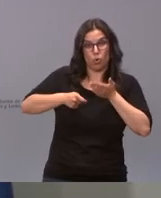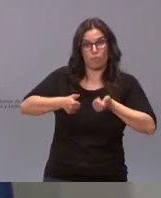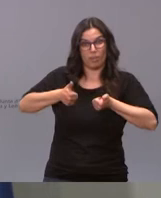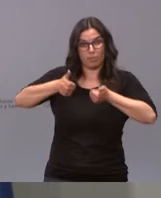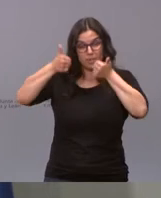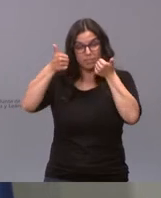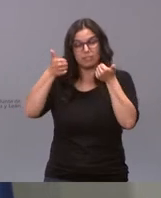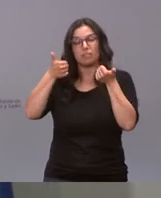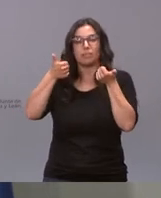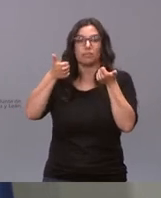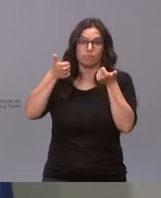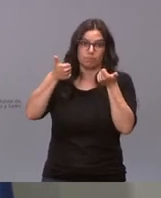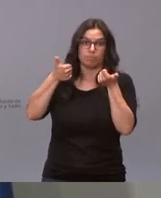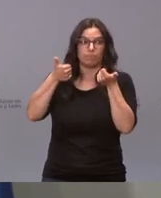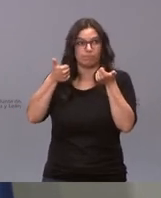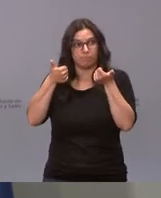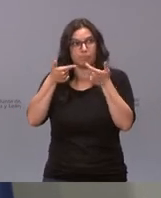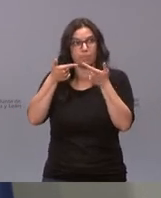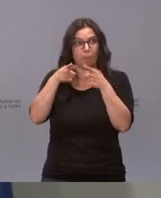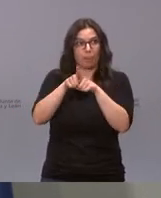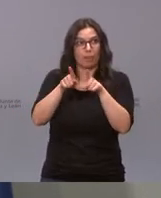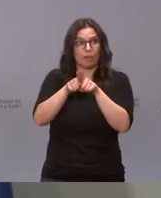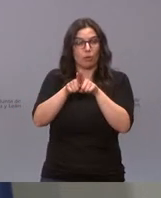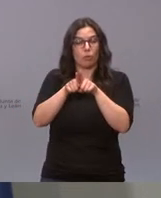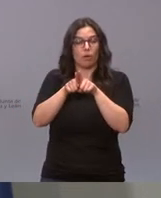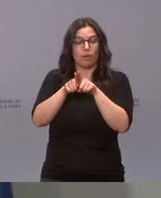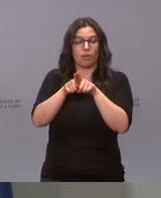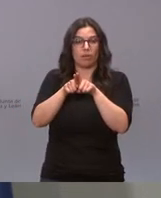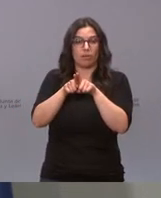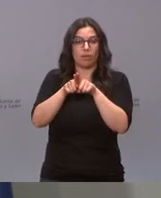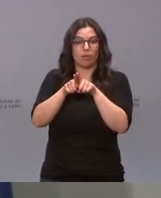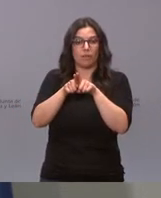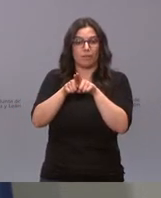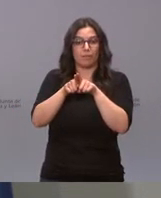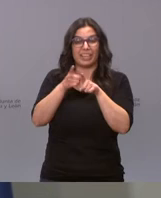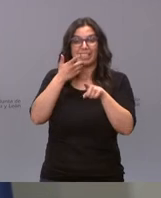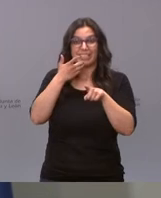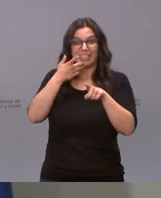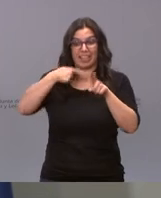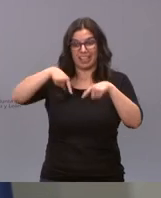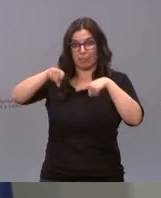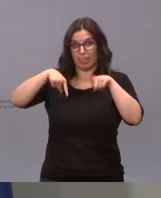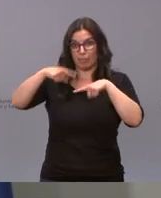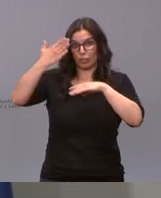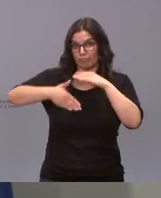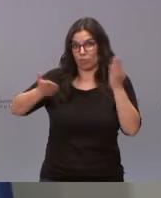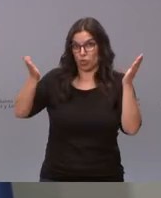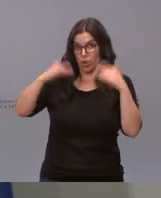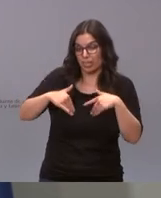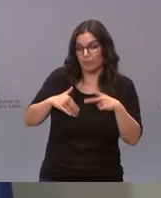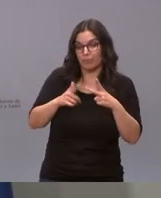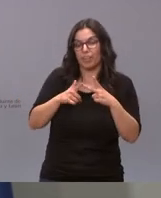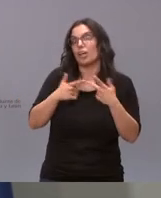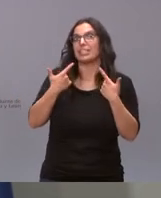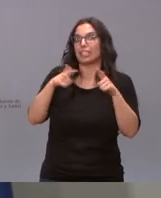pues no no limitas tanto geográficamente y no limitas tanto los sectores y